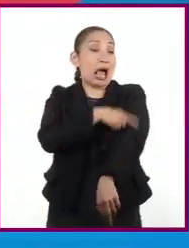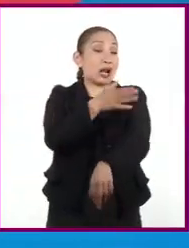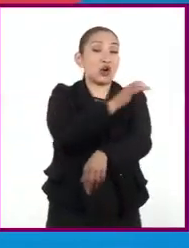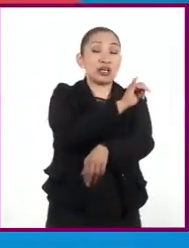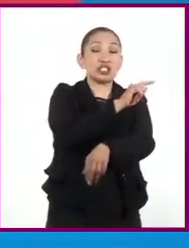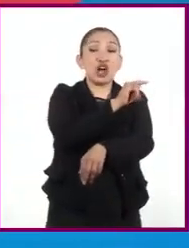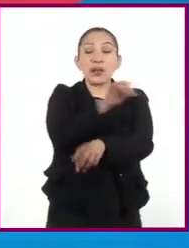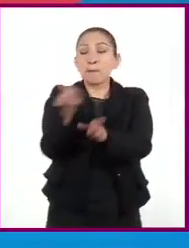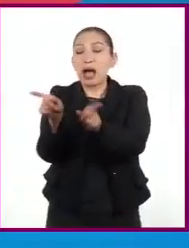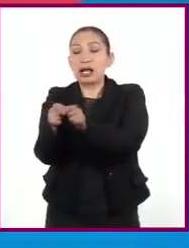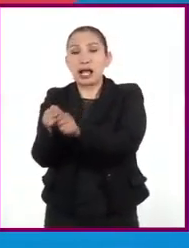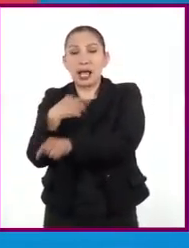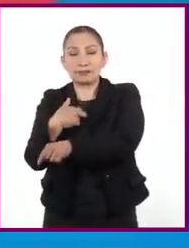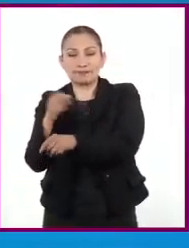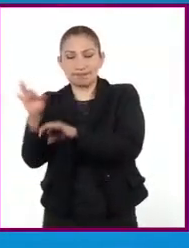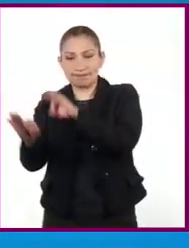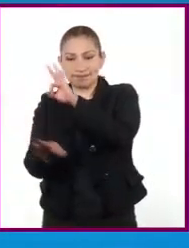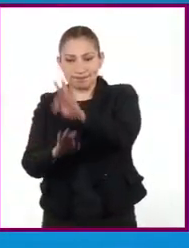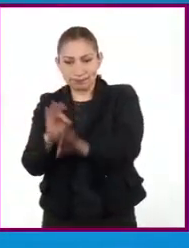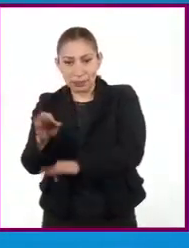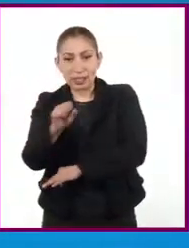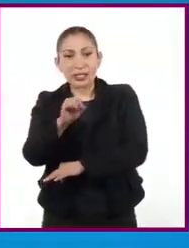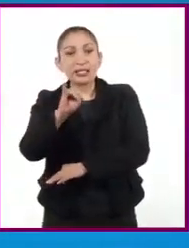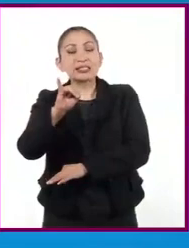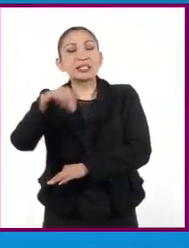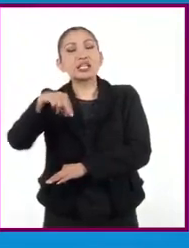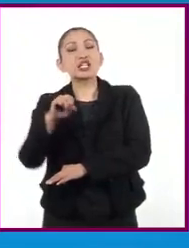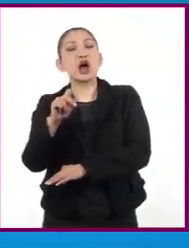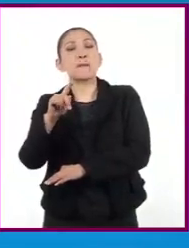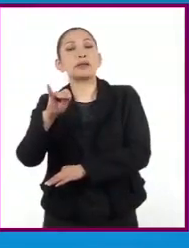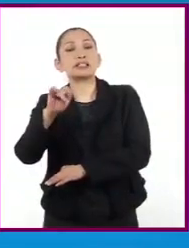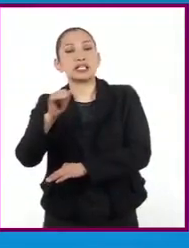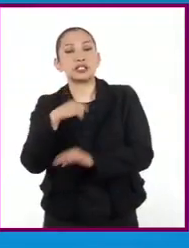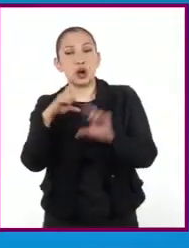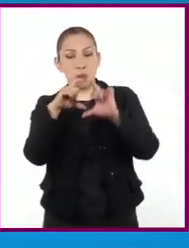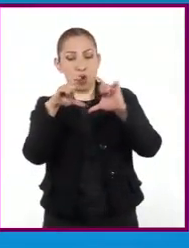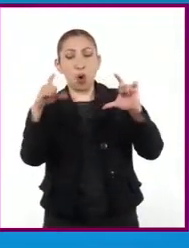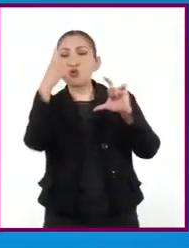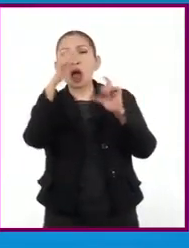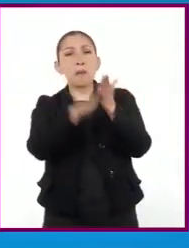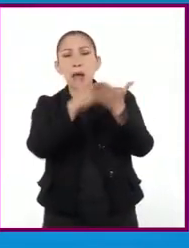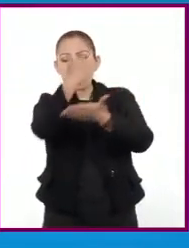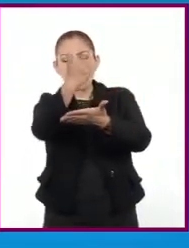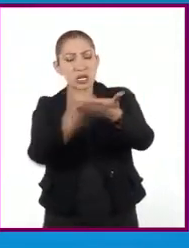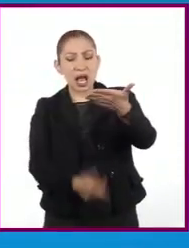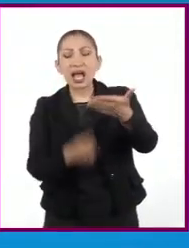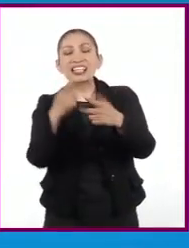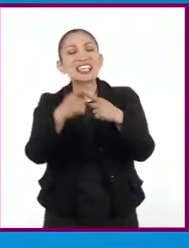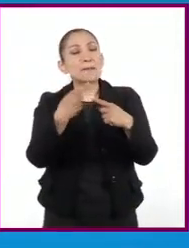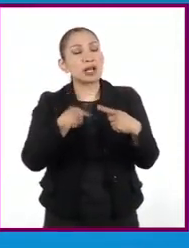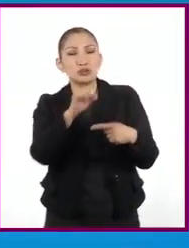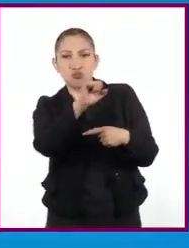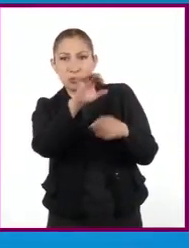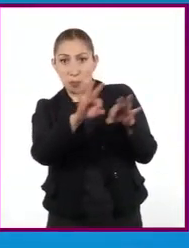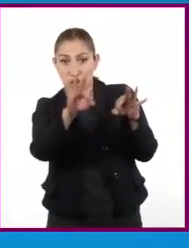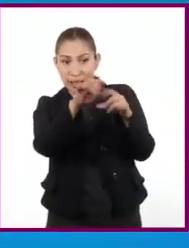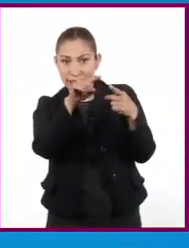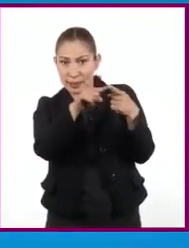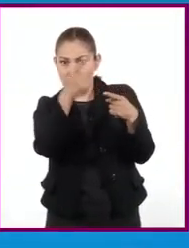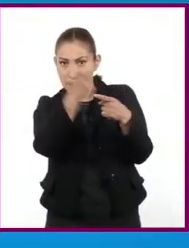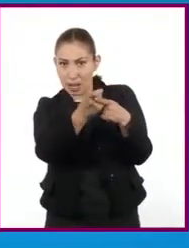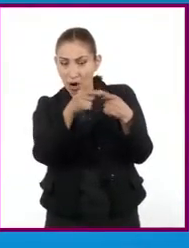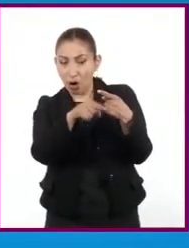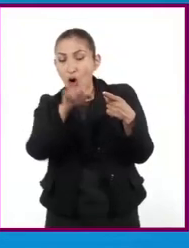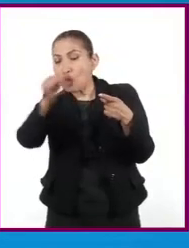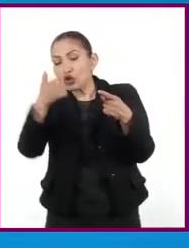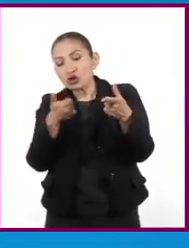y más corto que el tratamiento. La sinopsis ocupa por lo general una carilla y allí se expone quién es el protagonista, qué otros